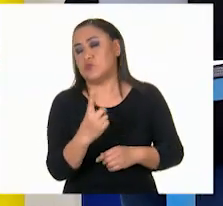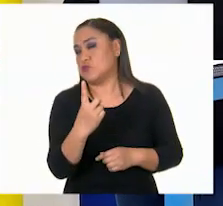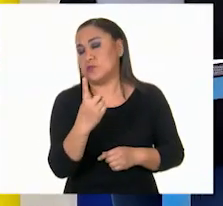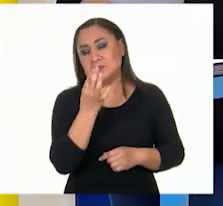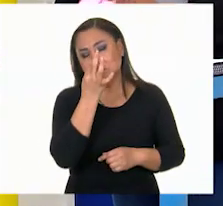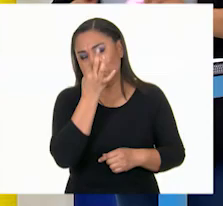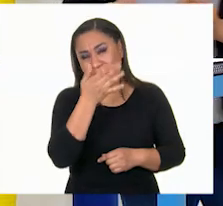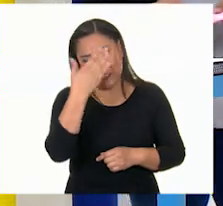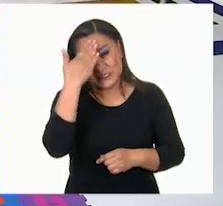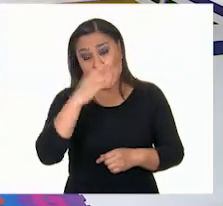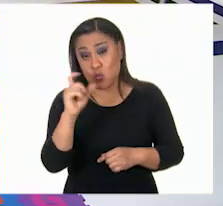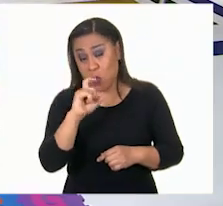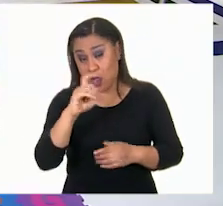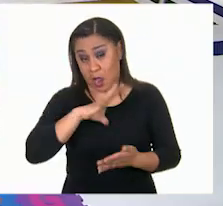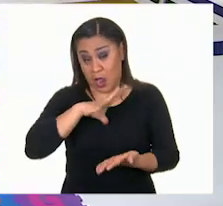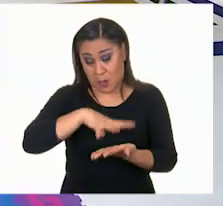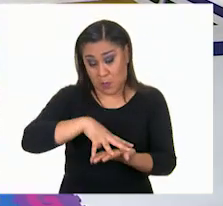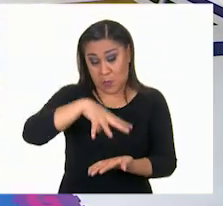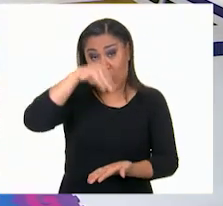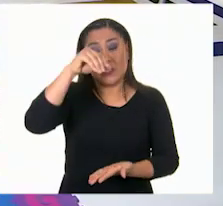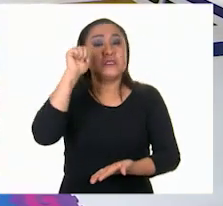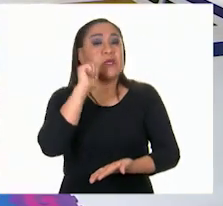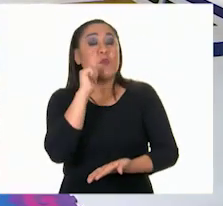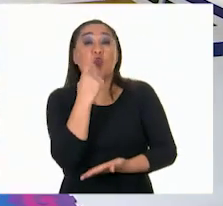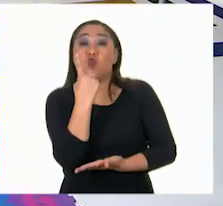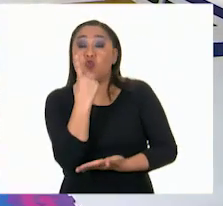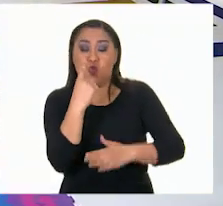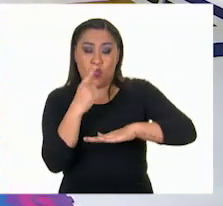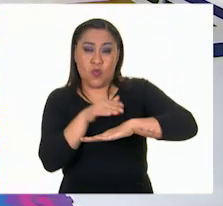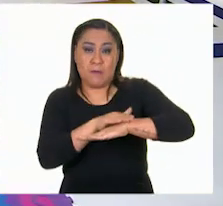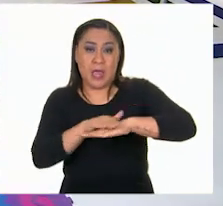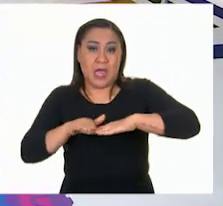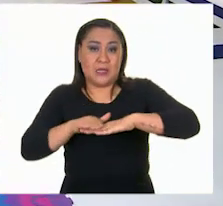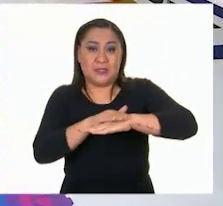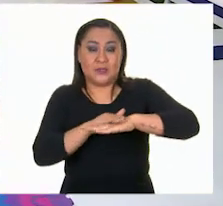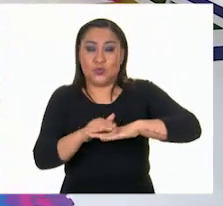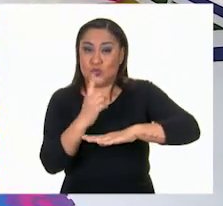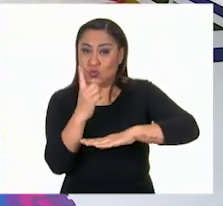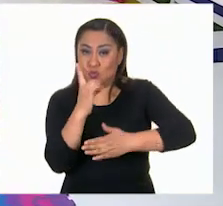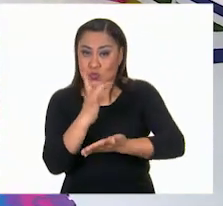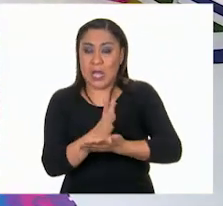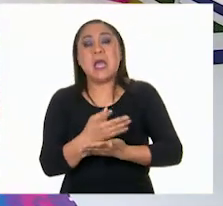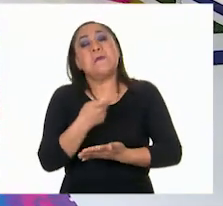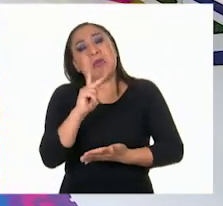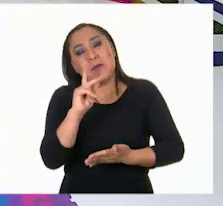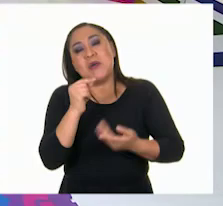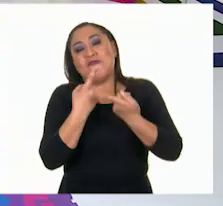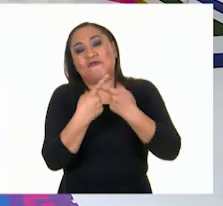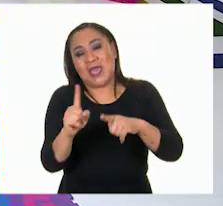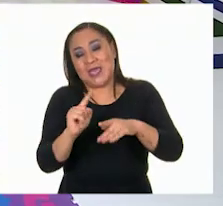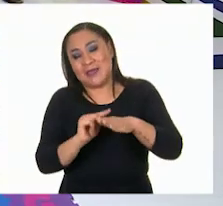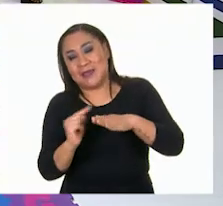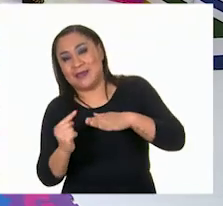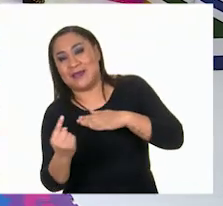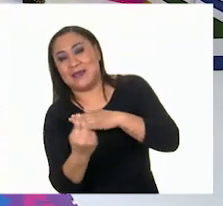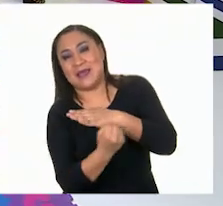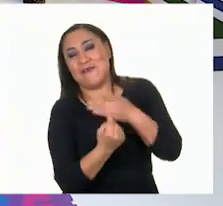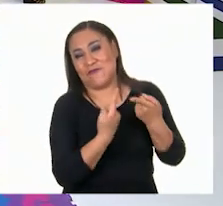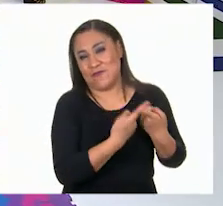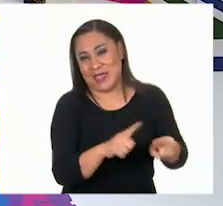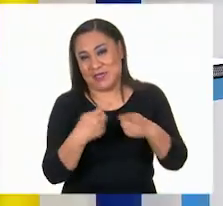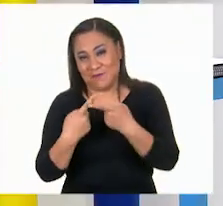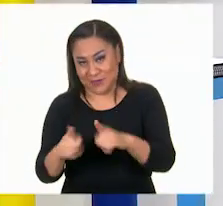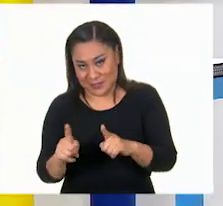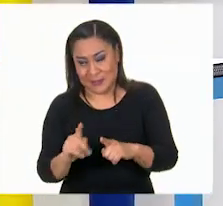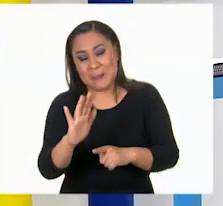igual. Todas las pirámides tienen una sola base. Pero tienen caras diferentes. ¿Cuántas caras tiene? Vamos